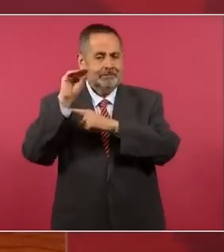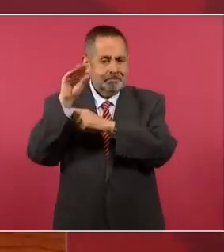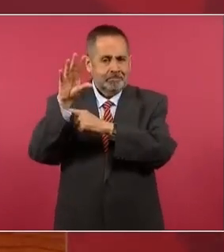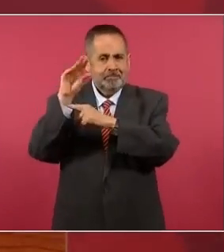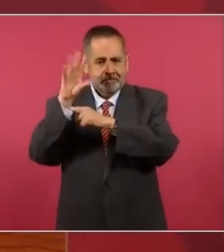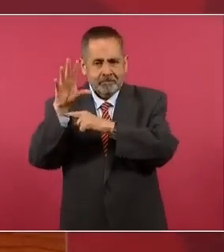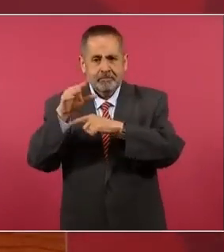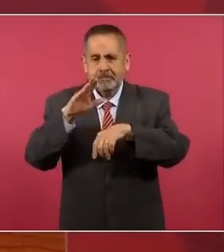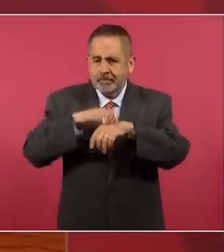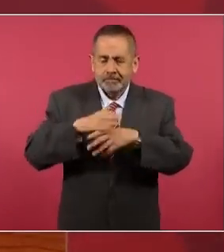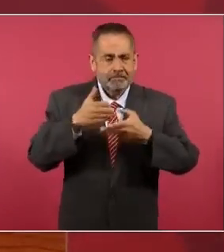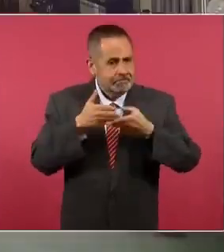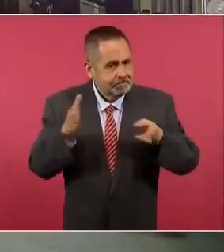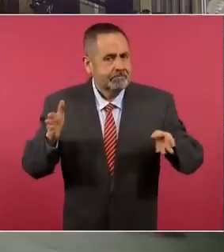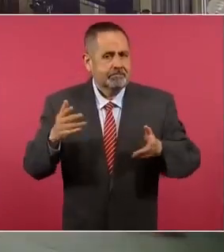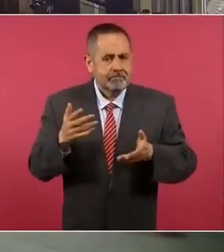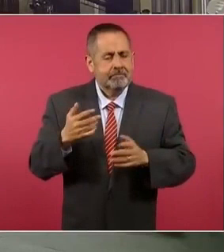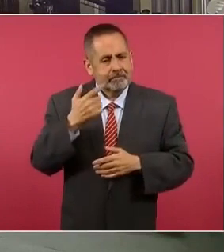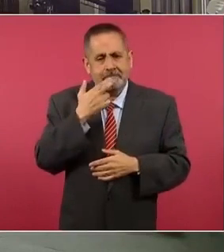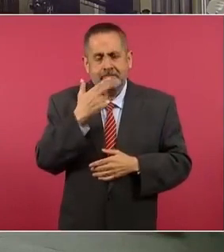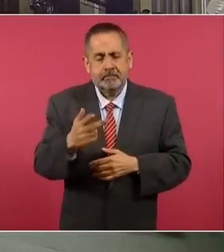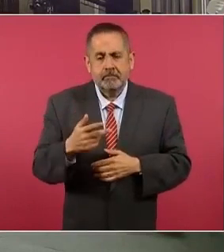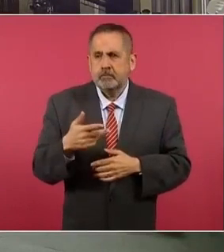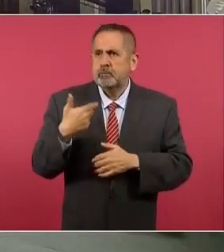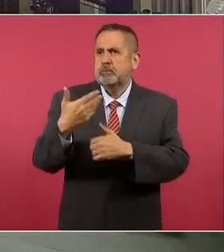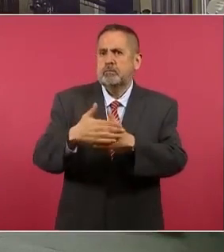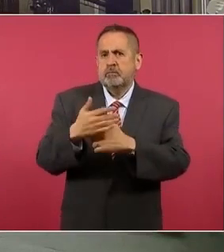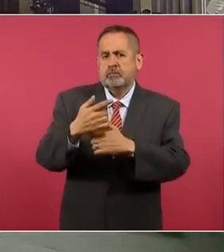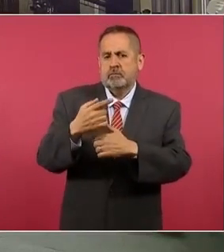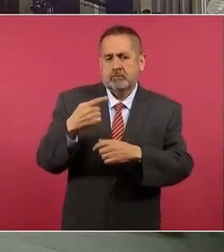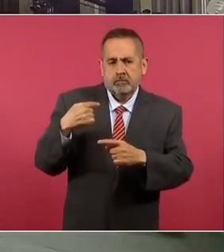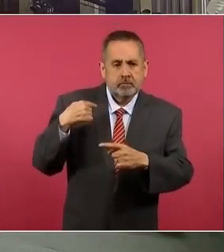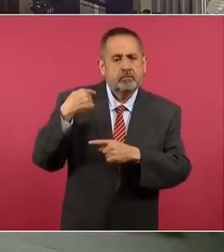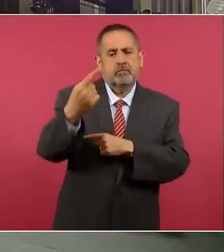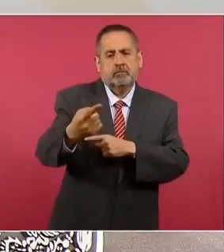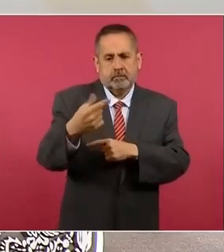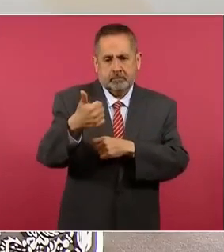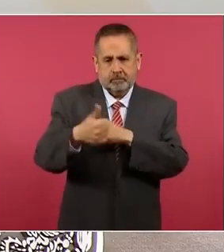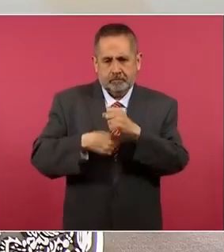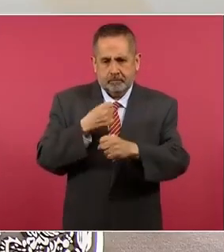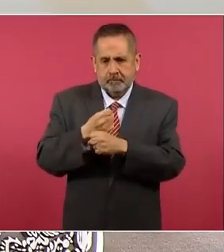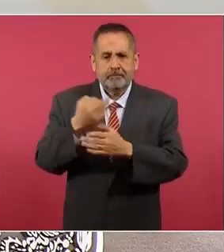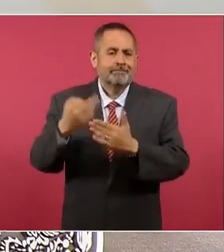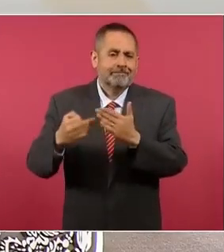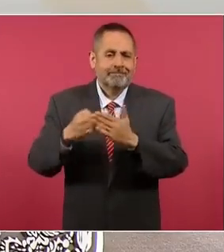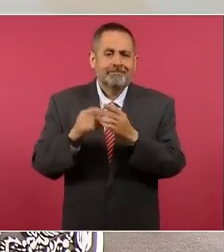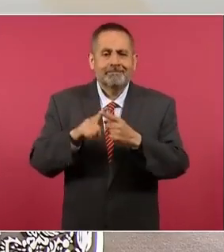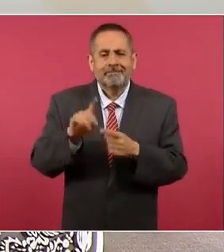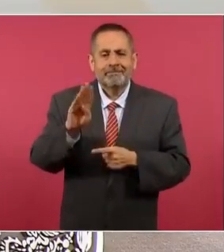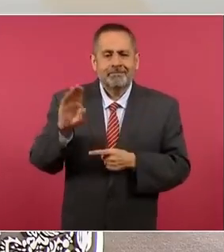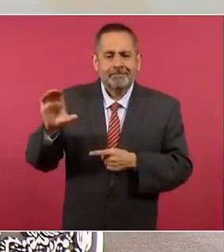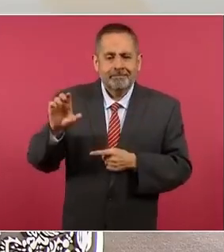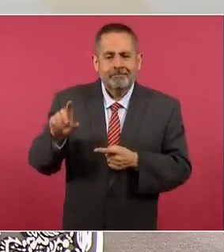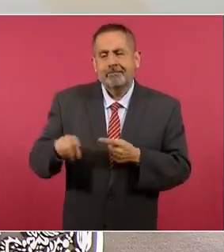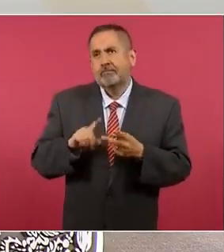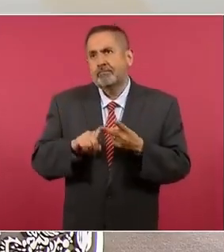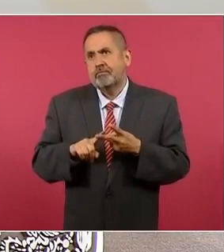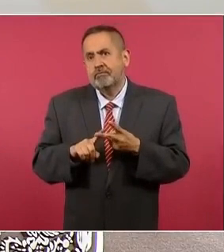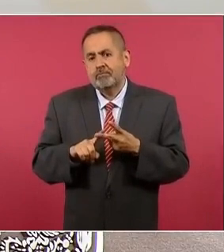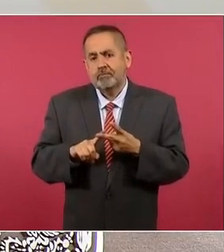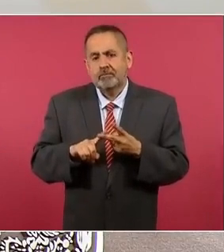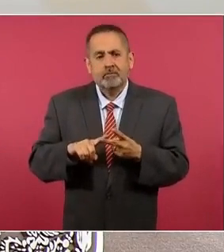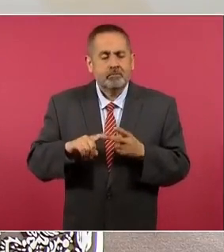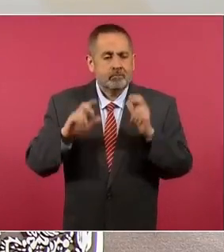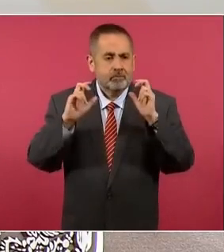amplio. Quedará pendiente para el próximo sexenio, por ejemplo, Baja California o el sur de